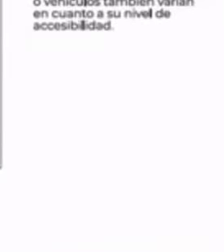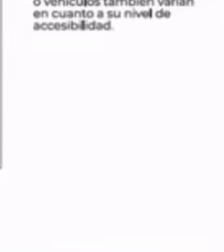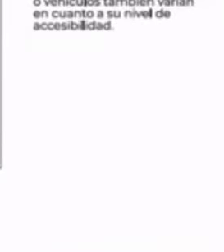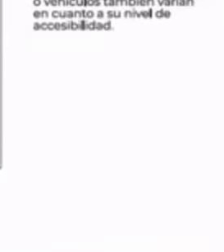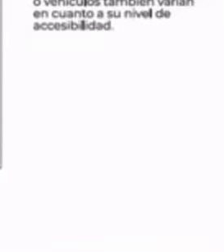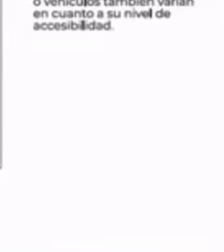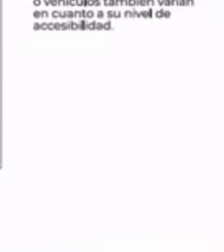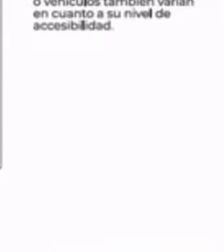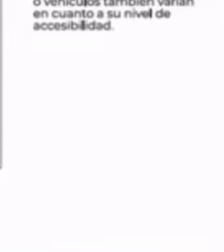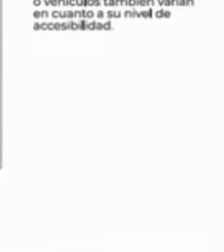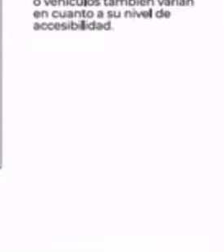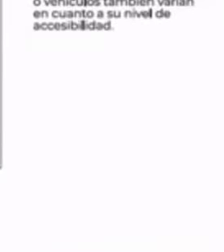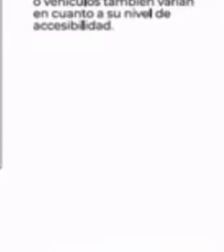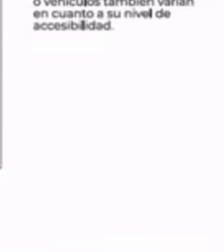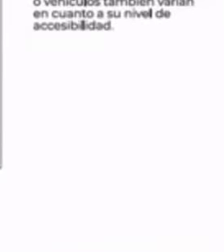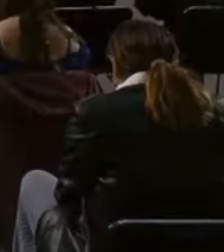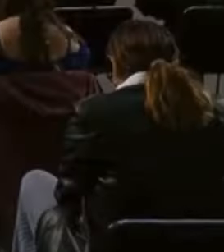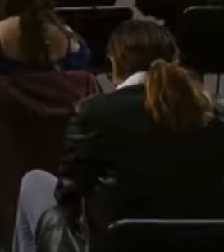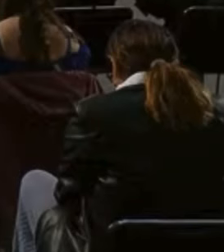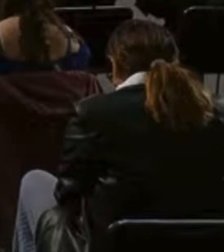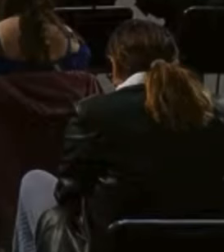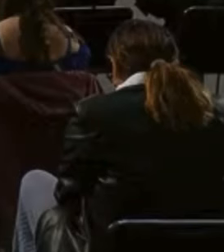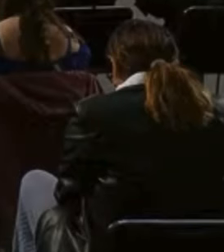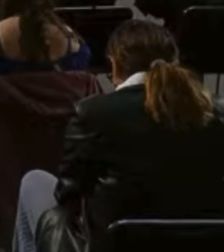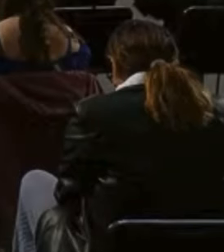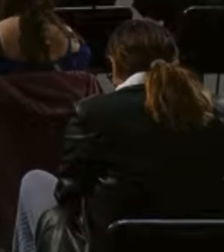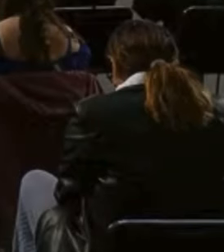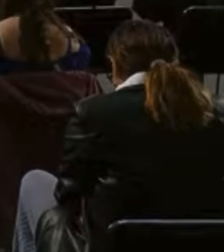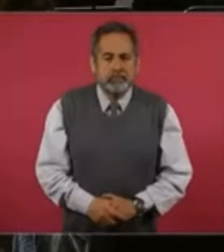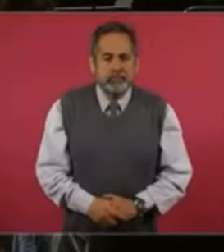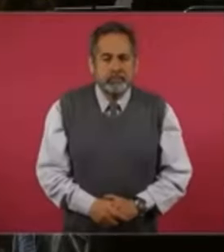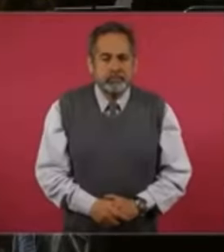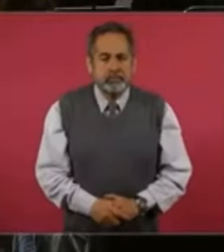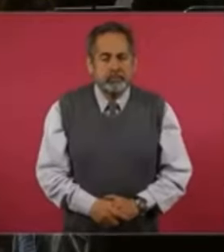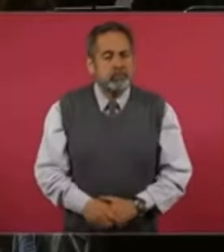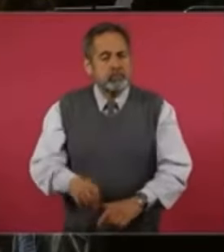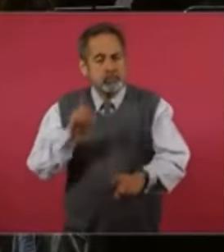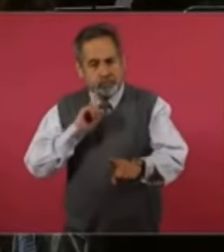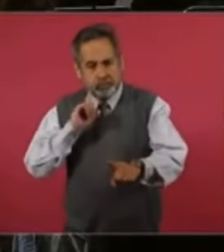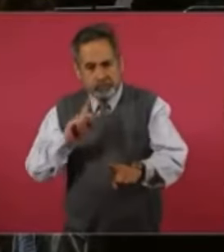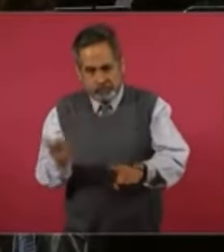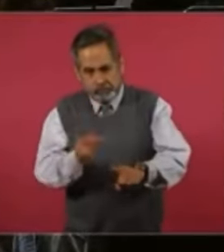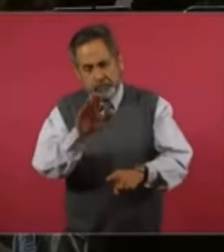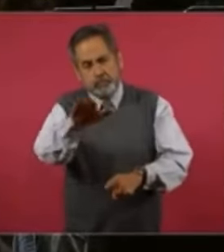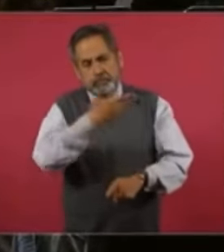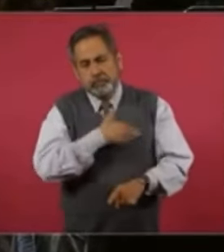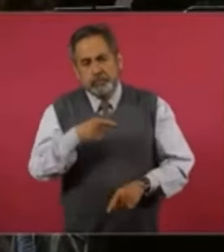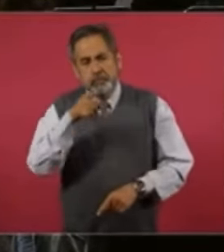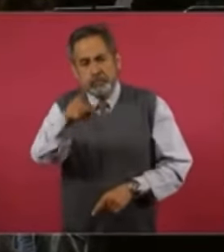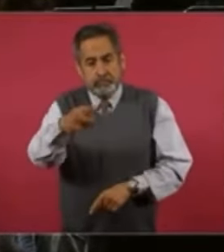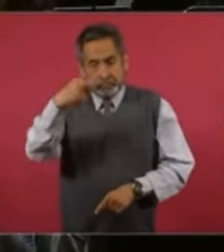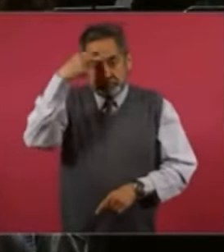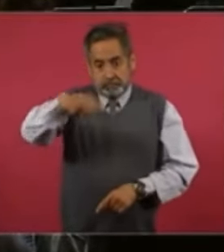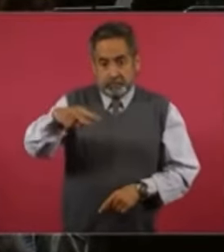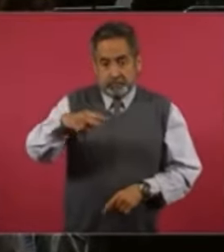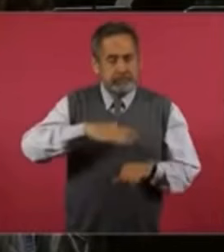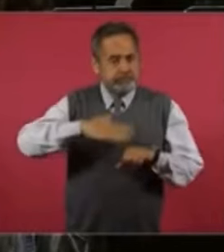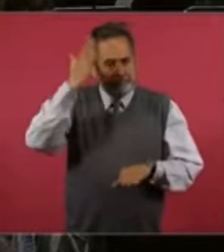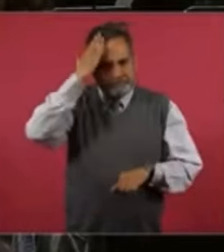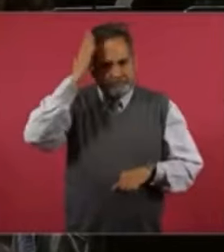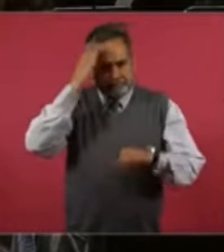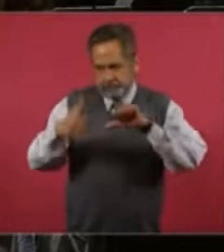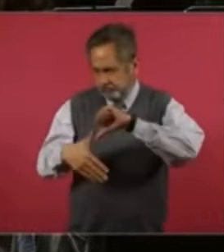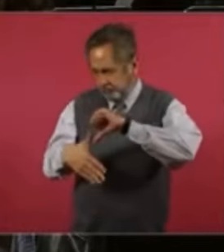Señor Presidente, el liderazgo de México en América Latina ha sido histórico e indiscutible.